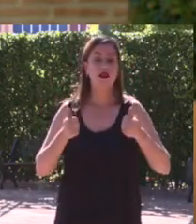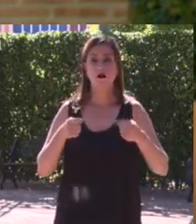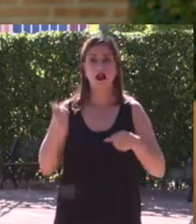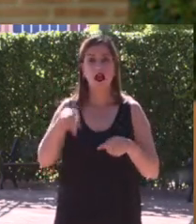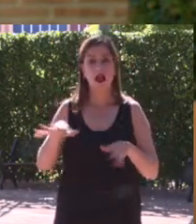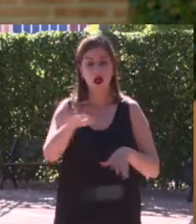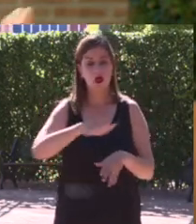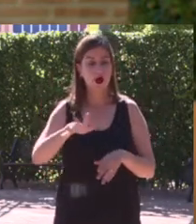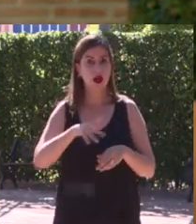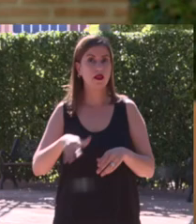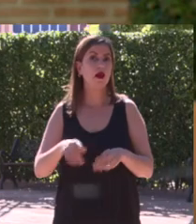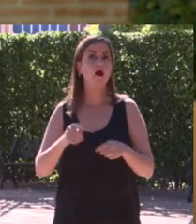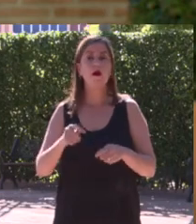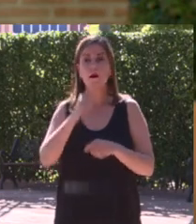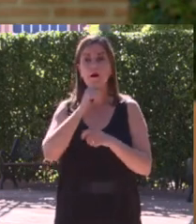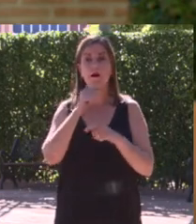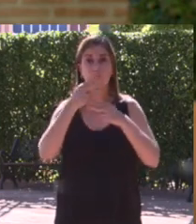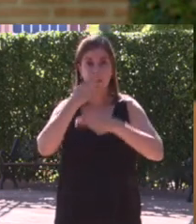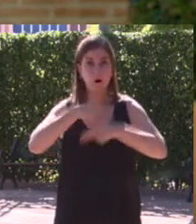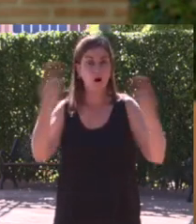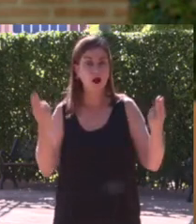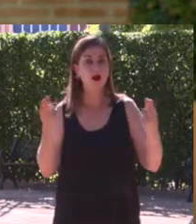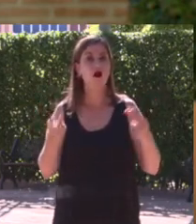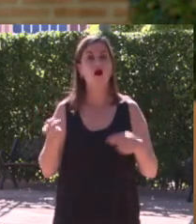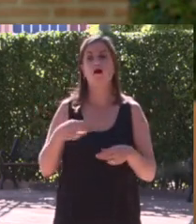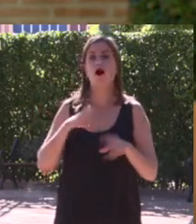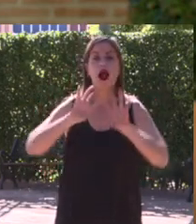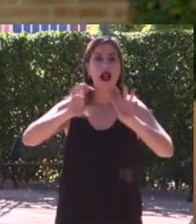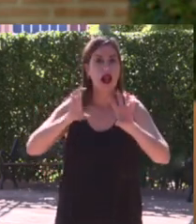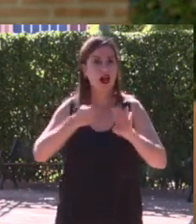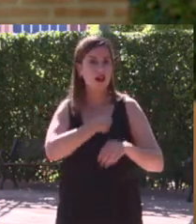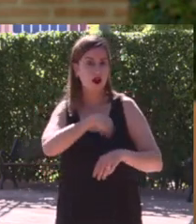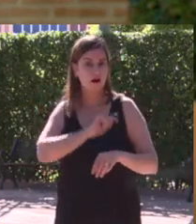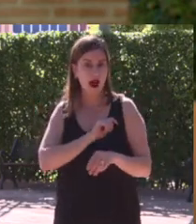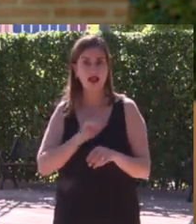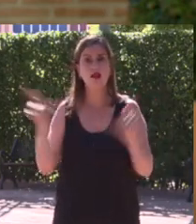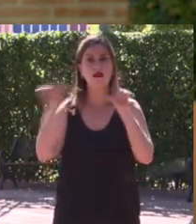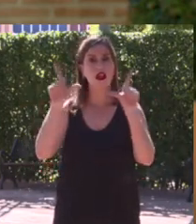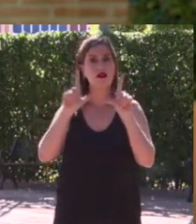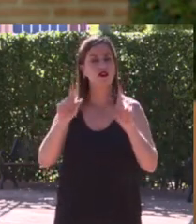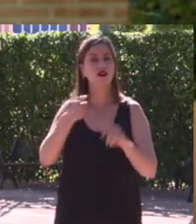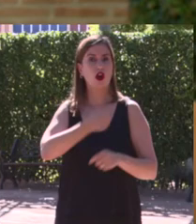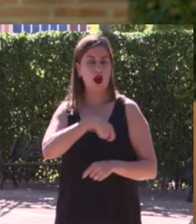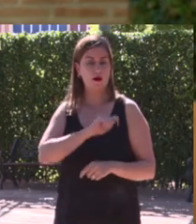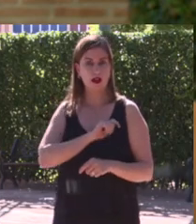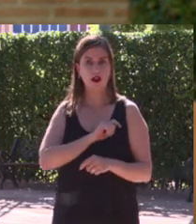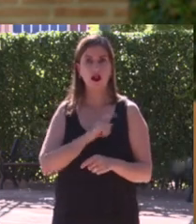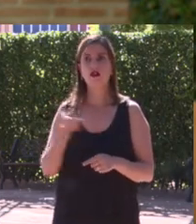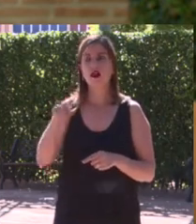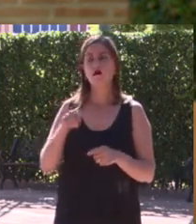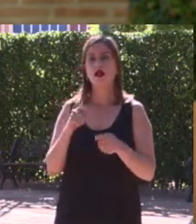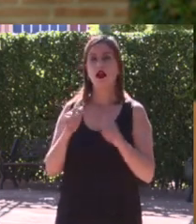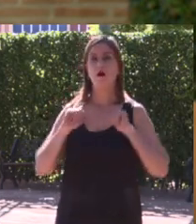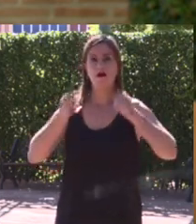público, entre otros, como Televisión Española, Radio Nacional de España, donde trabaja como redactora y locutora en